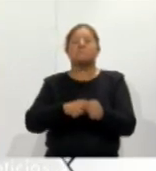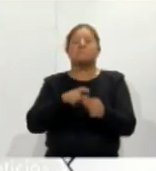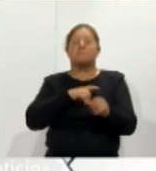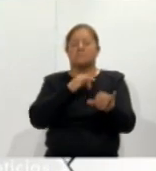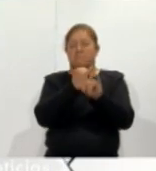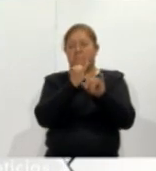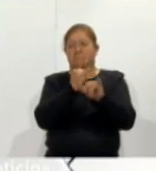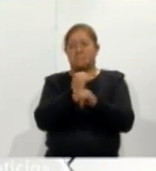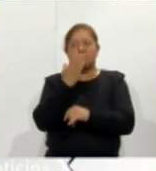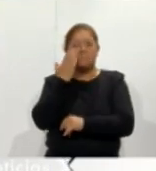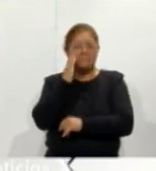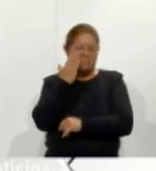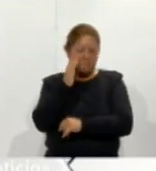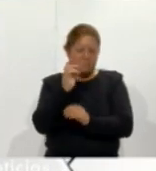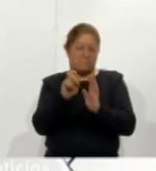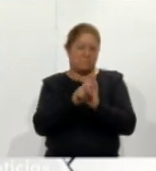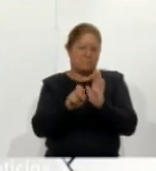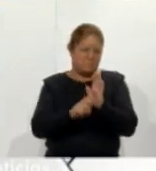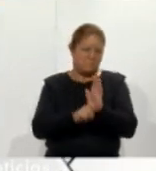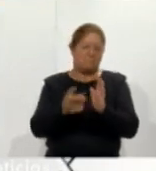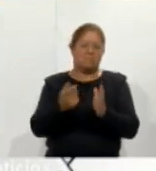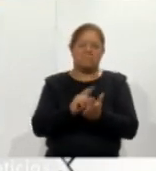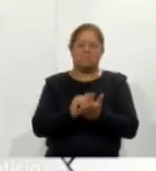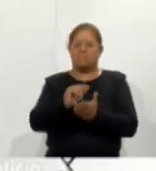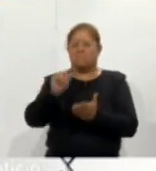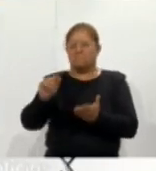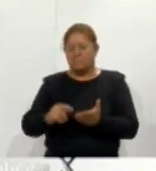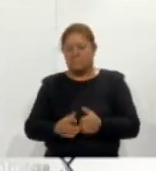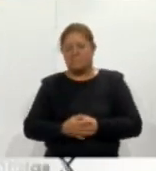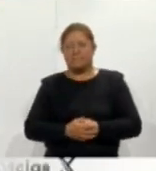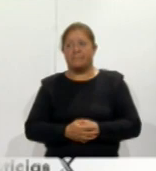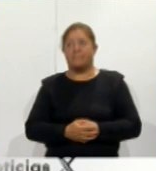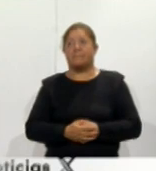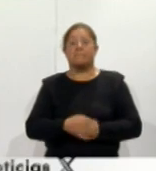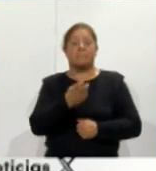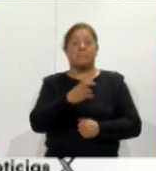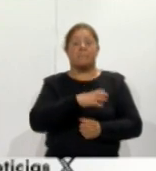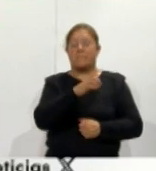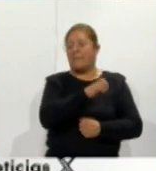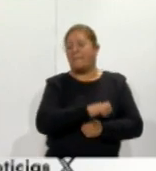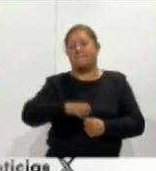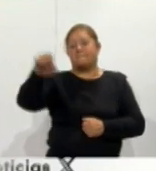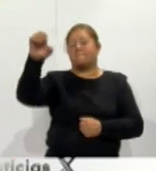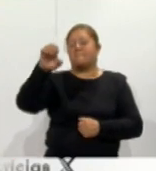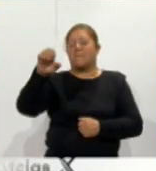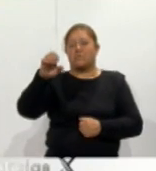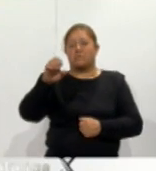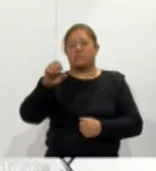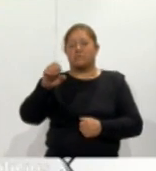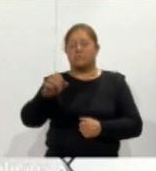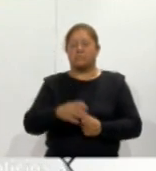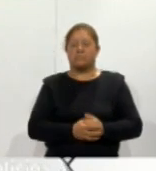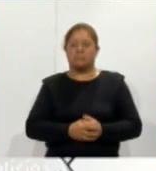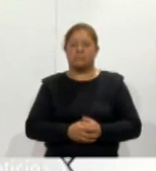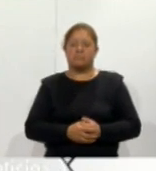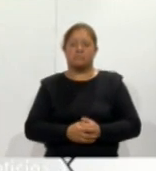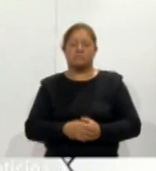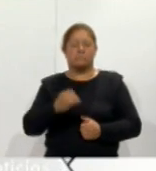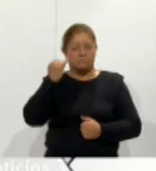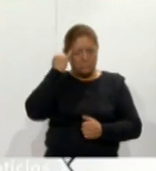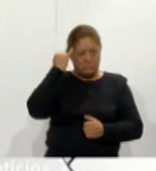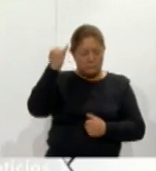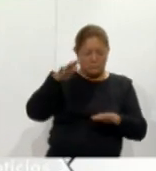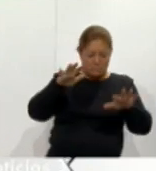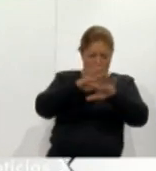todo esto ha sido una una evolución una evolución de la ideología un